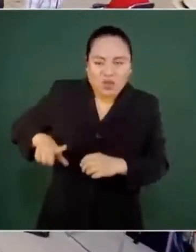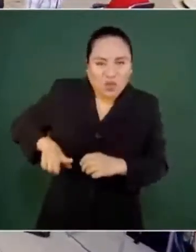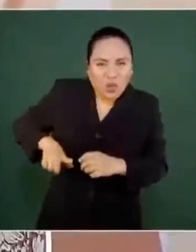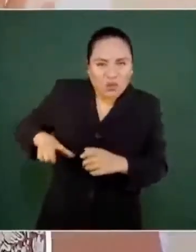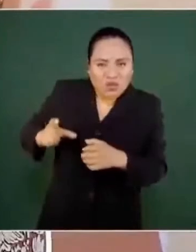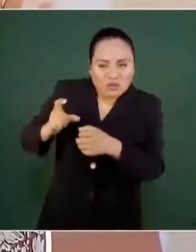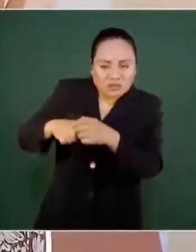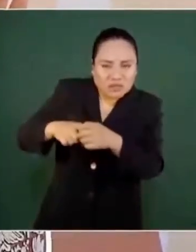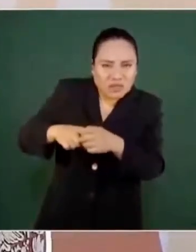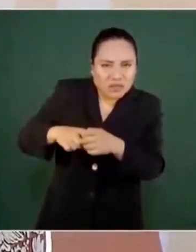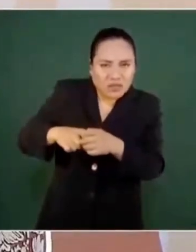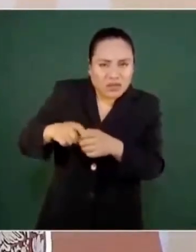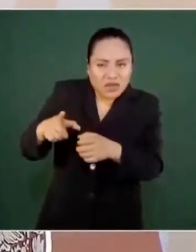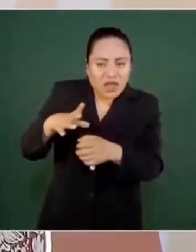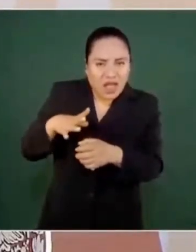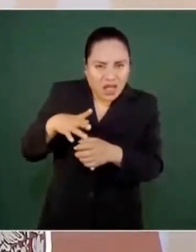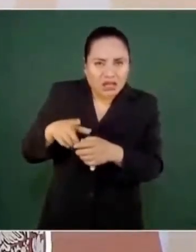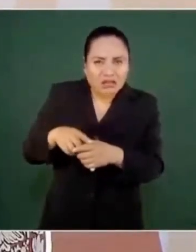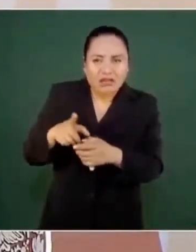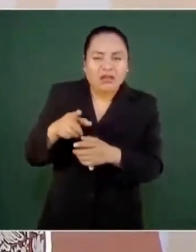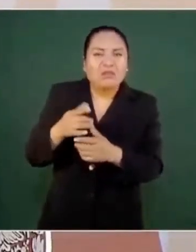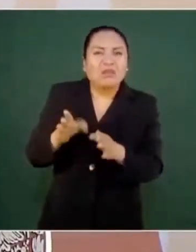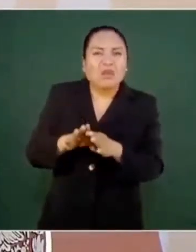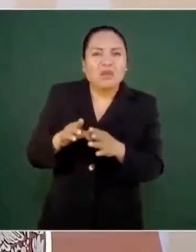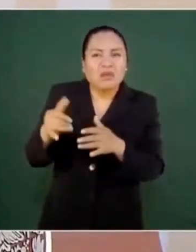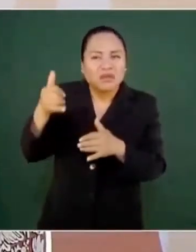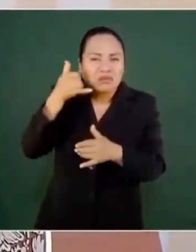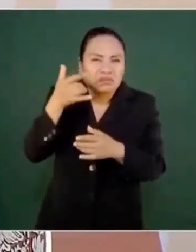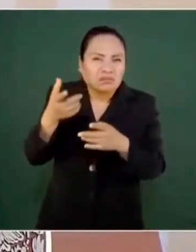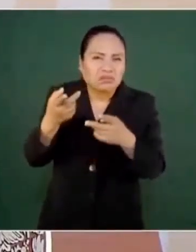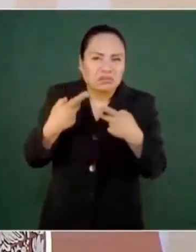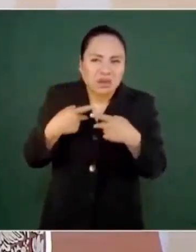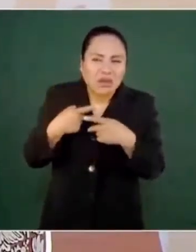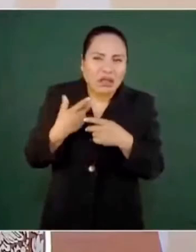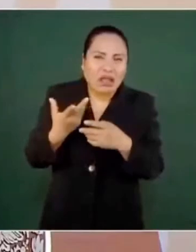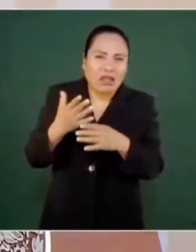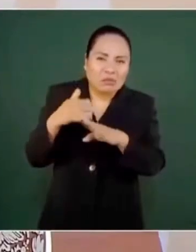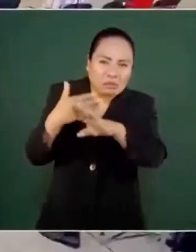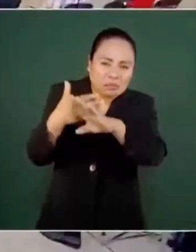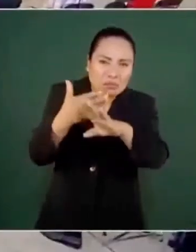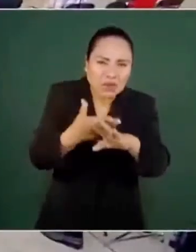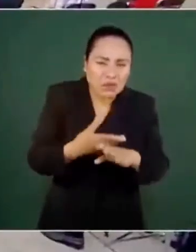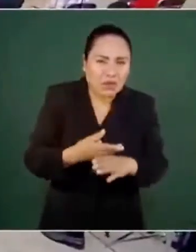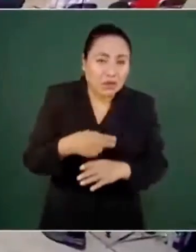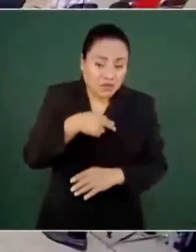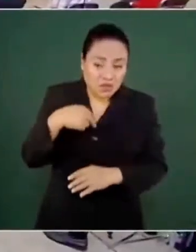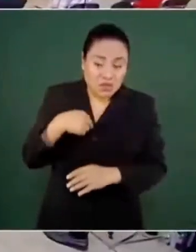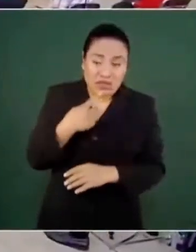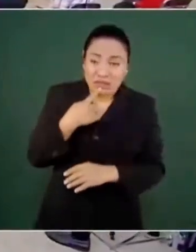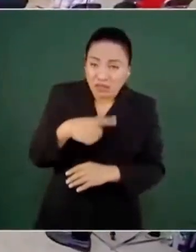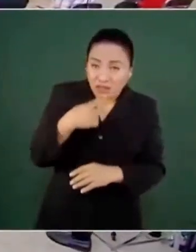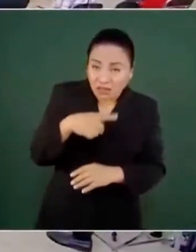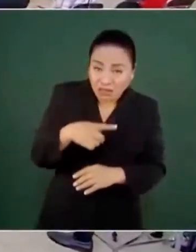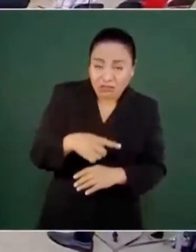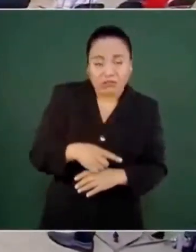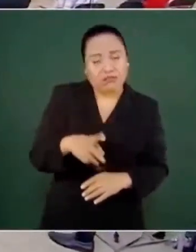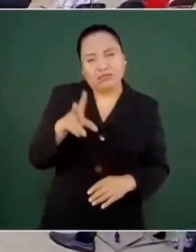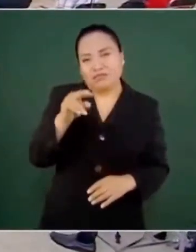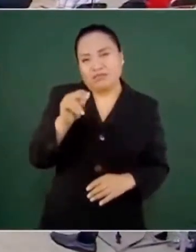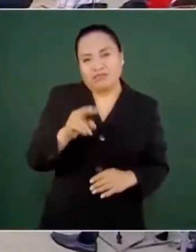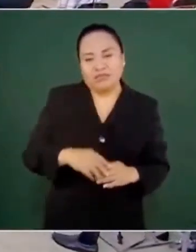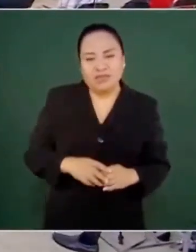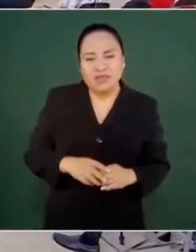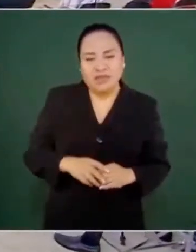recibido una sola queja y todos los días vemos